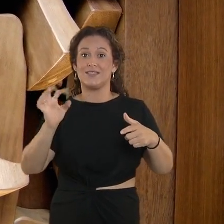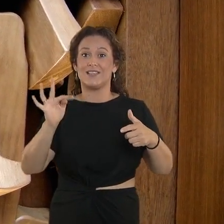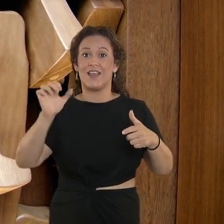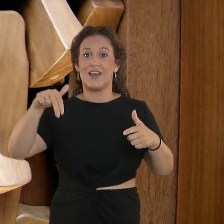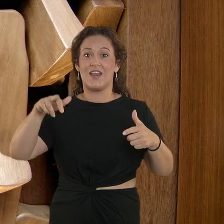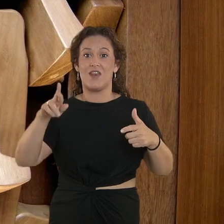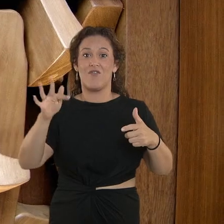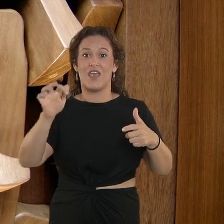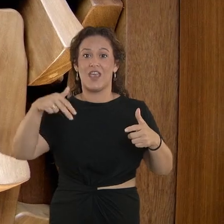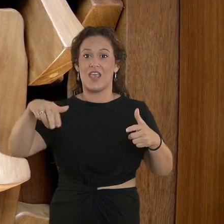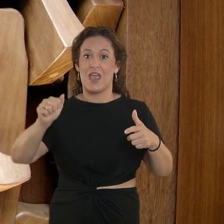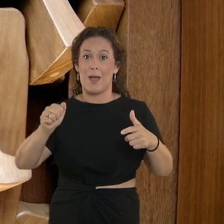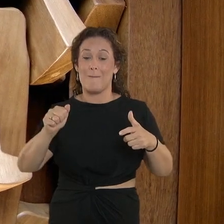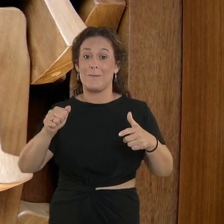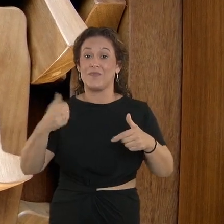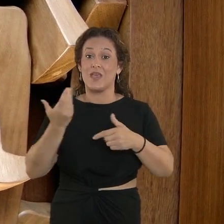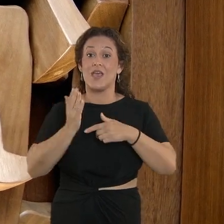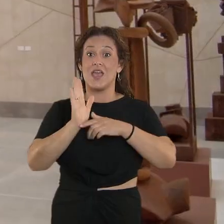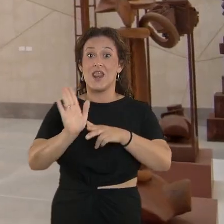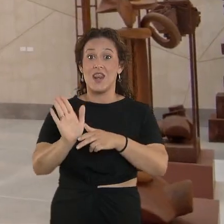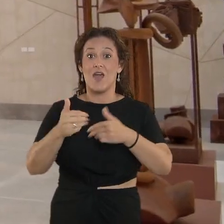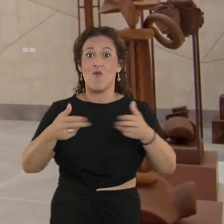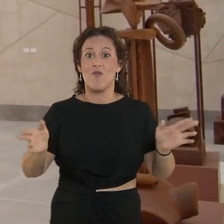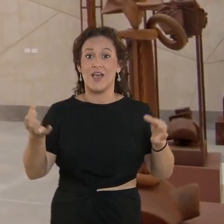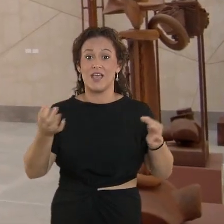La sala de exposiciones la inaugura Pepe Bat. ¿Acompaña?